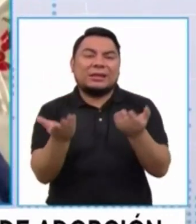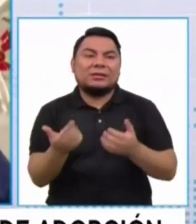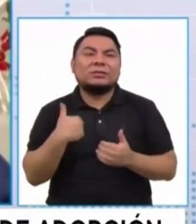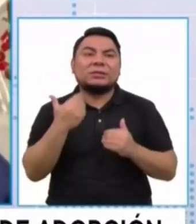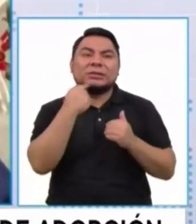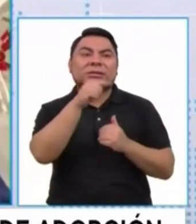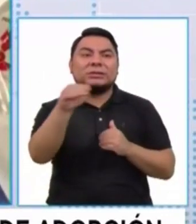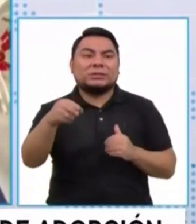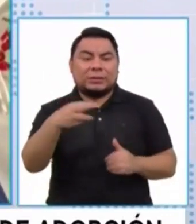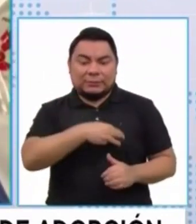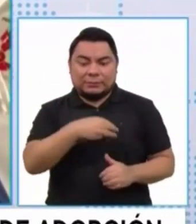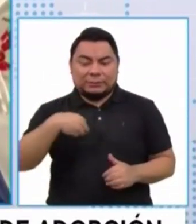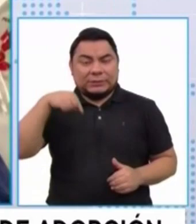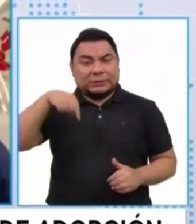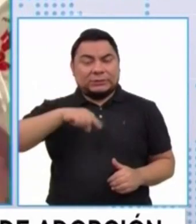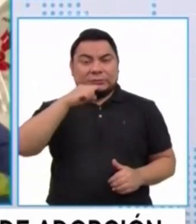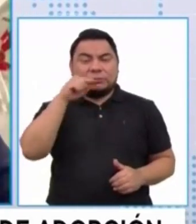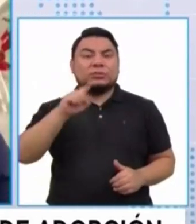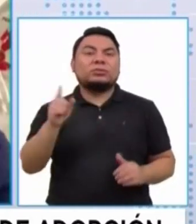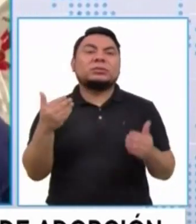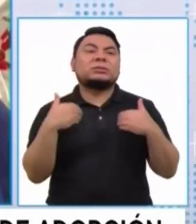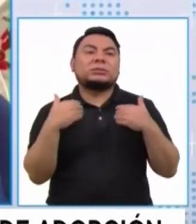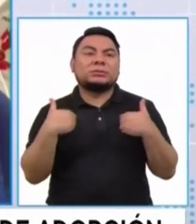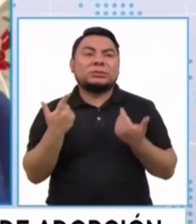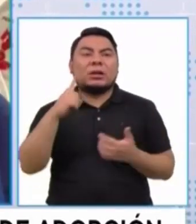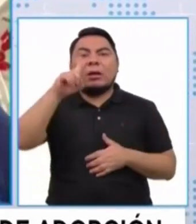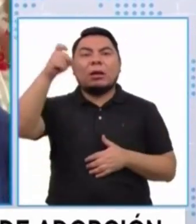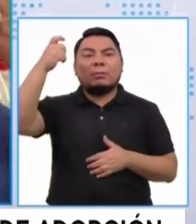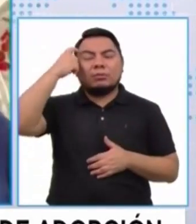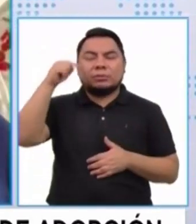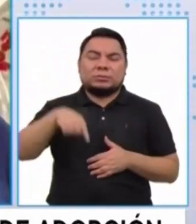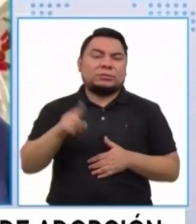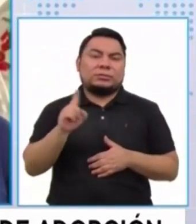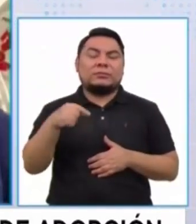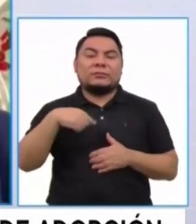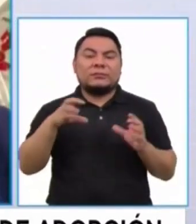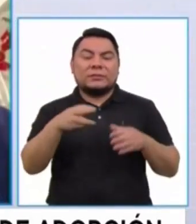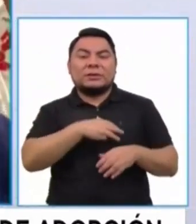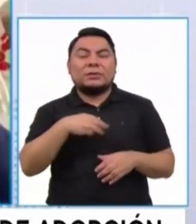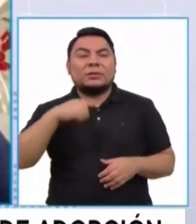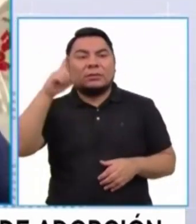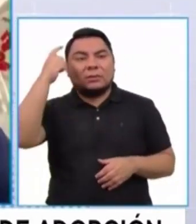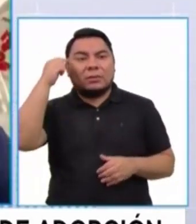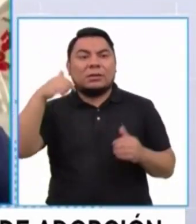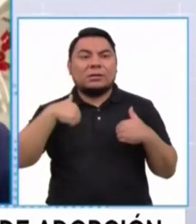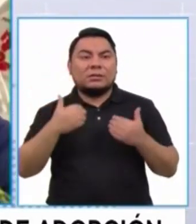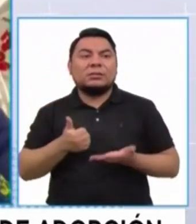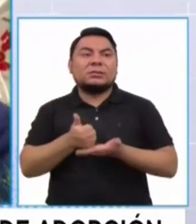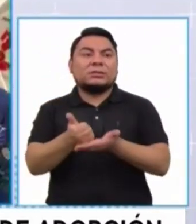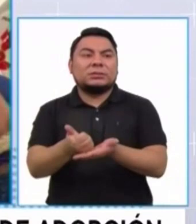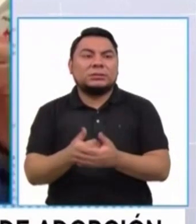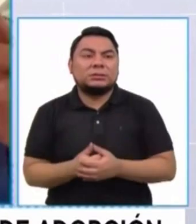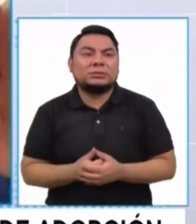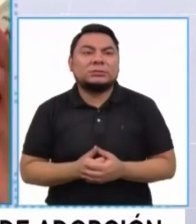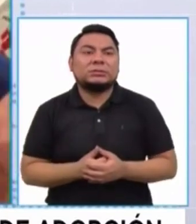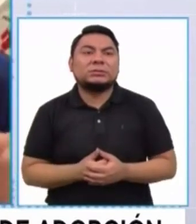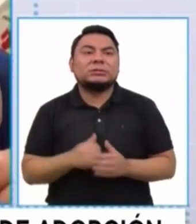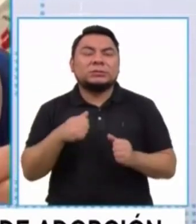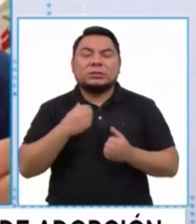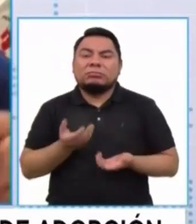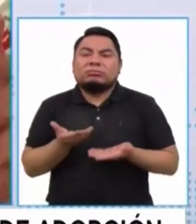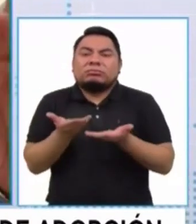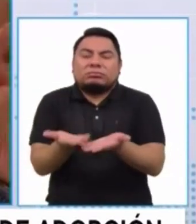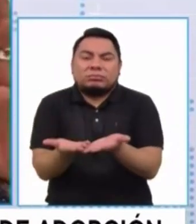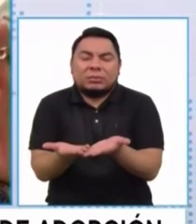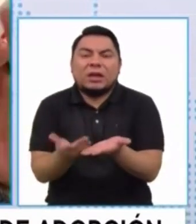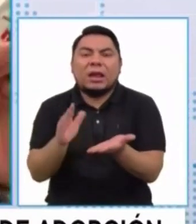un llamado. Este ministerio no tiene color político. Este ministerio está para todos. Bueno, la línea 100,